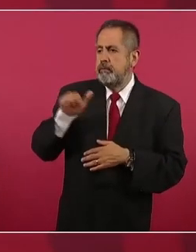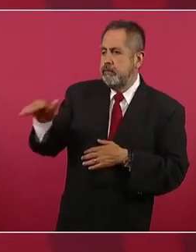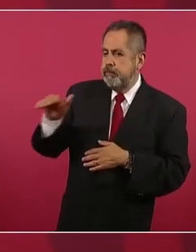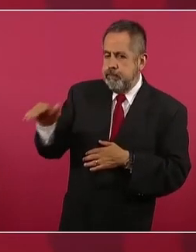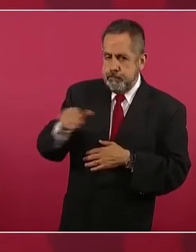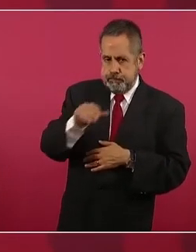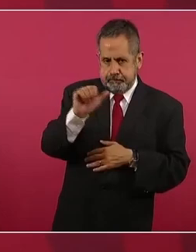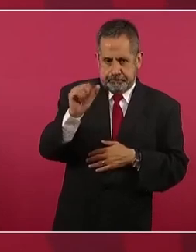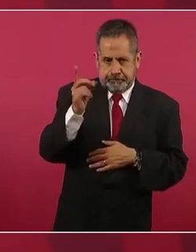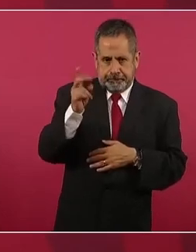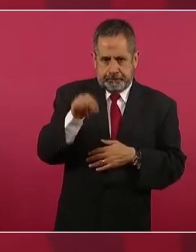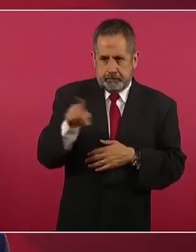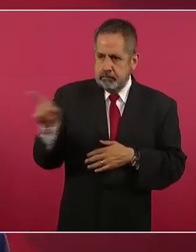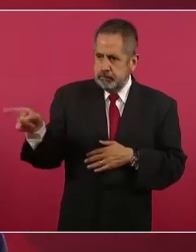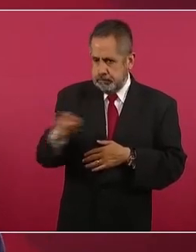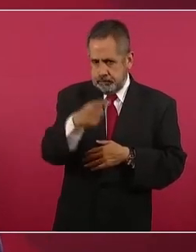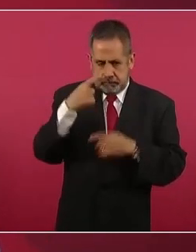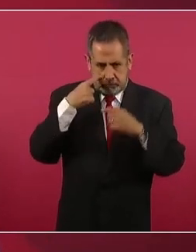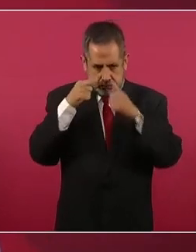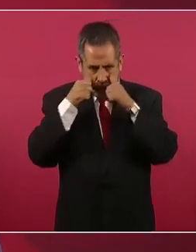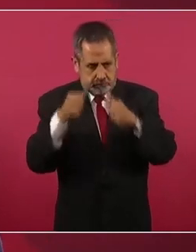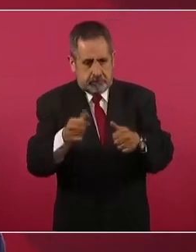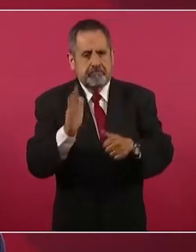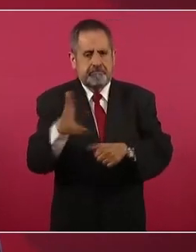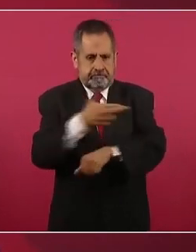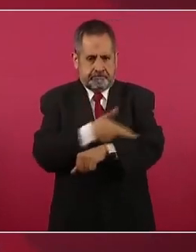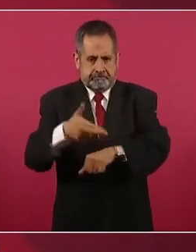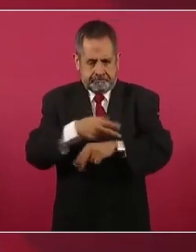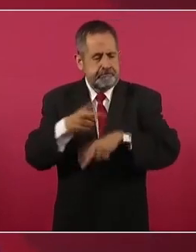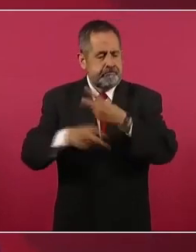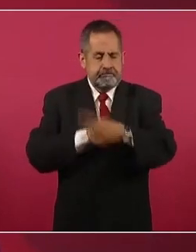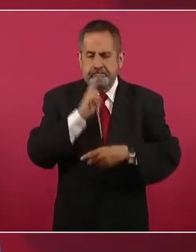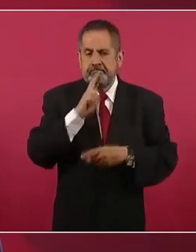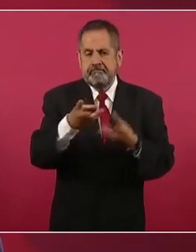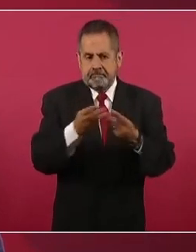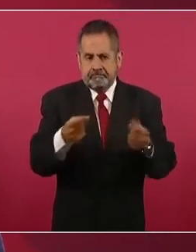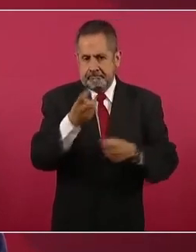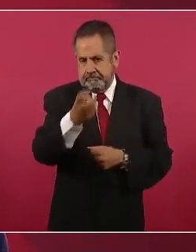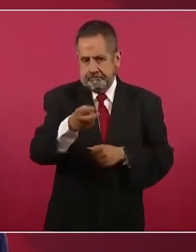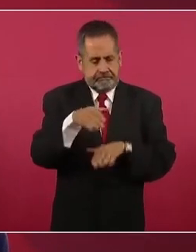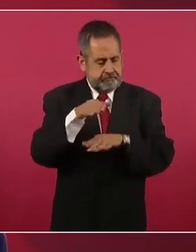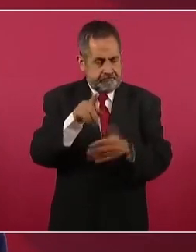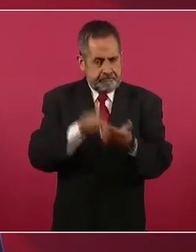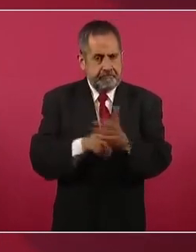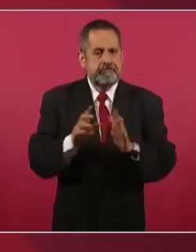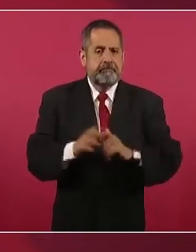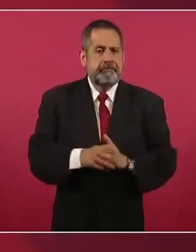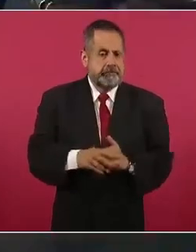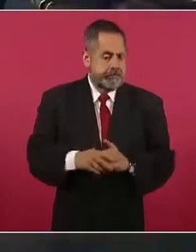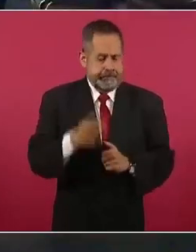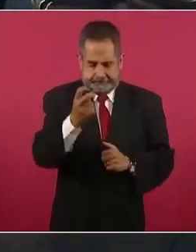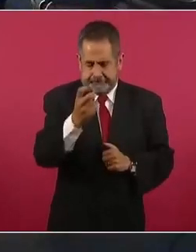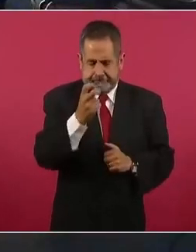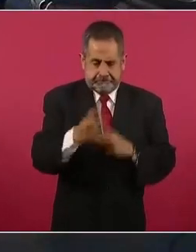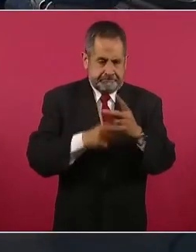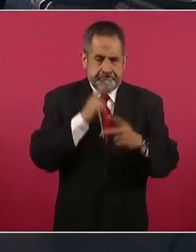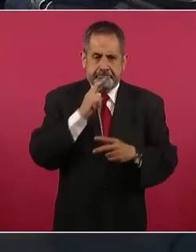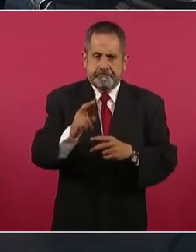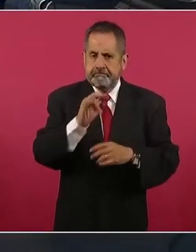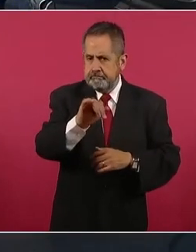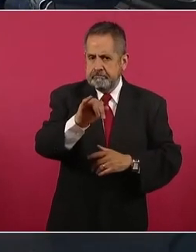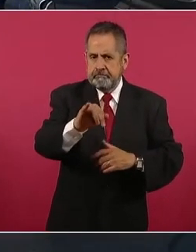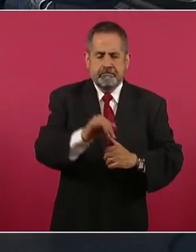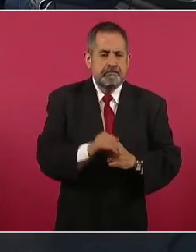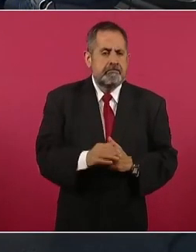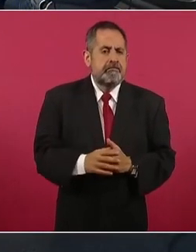que lo atendiera y lo está atendiendo y se va a resolver este caso. sea, son de los asuntos